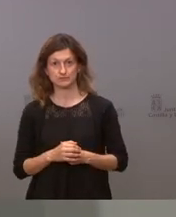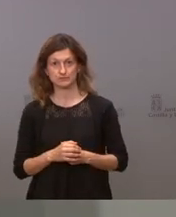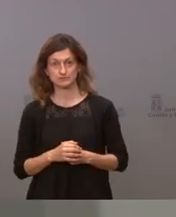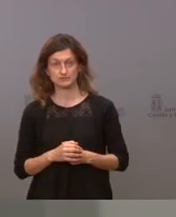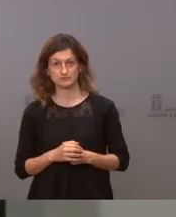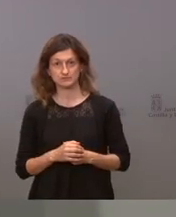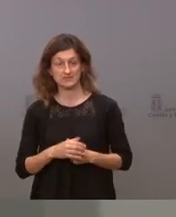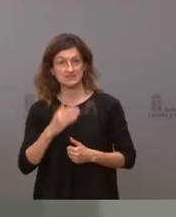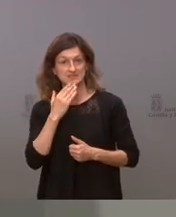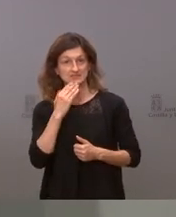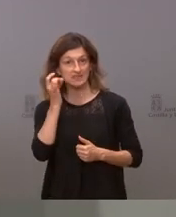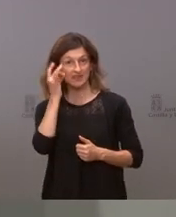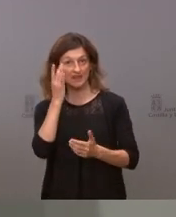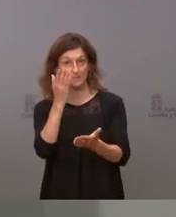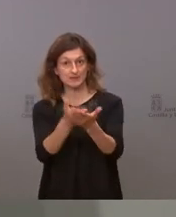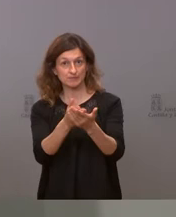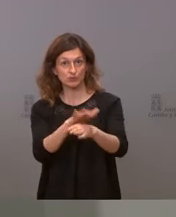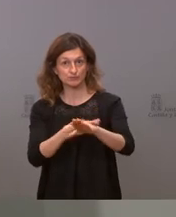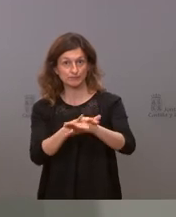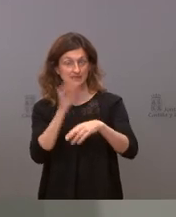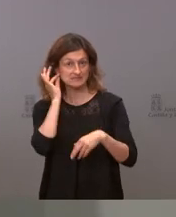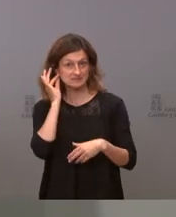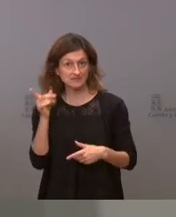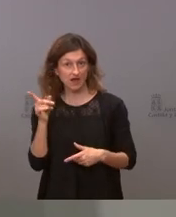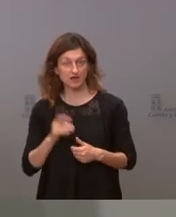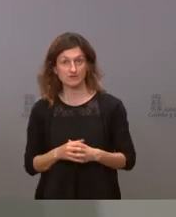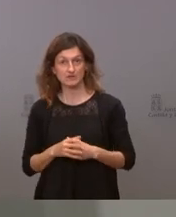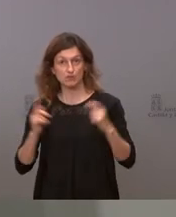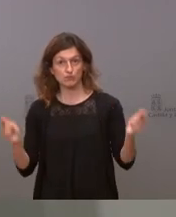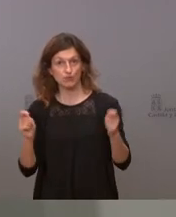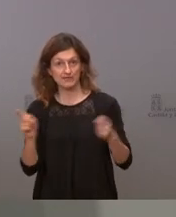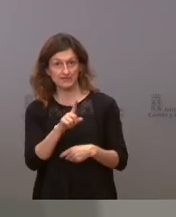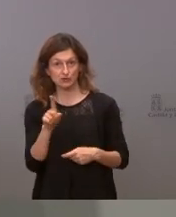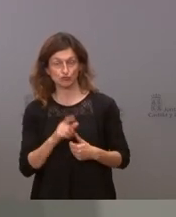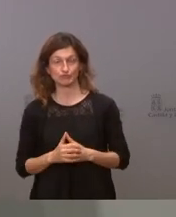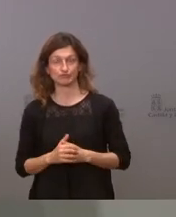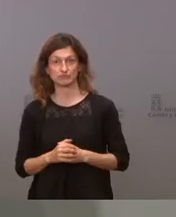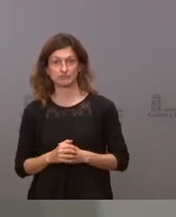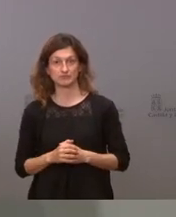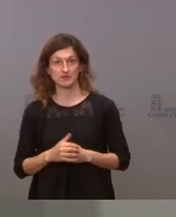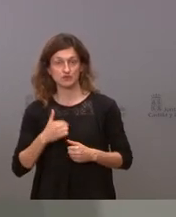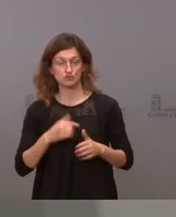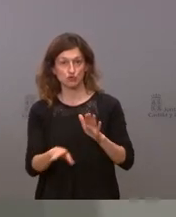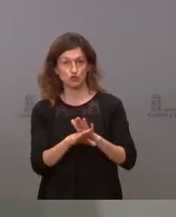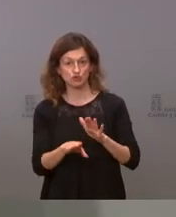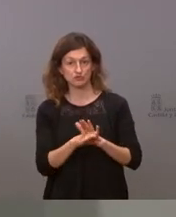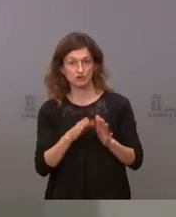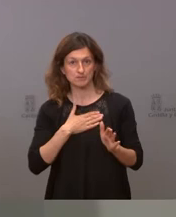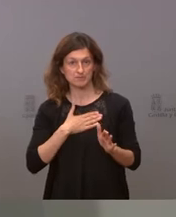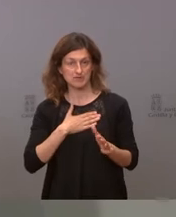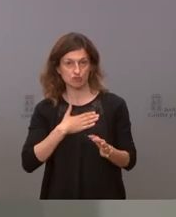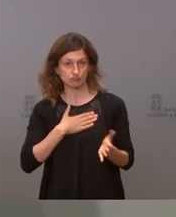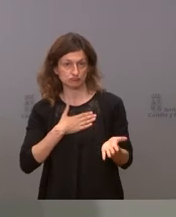y sugerimos pedimos a la ministra que no lo publique nosotros vamos a continuar con nuestro propio acuerdo